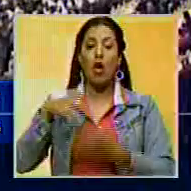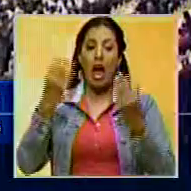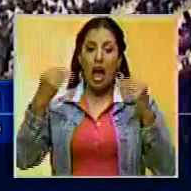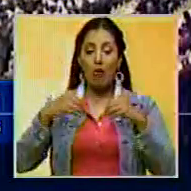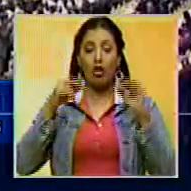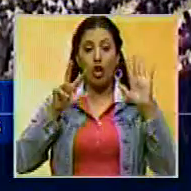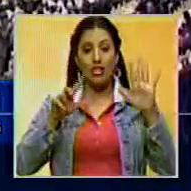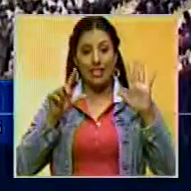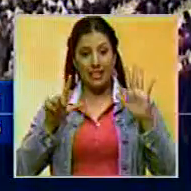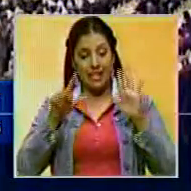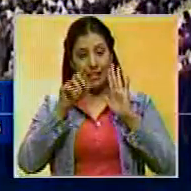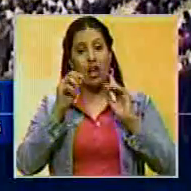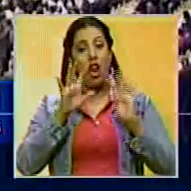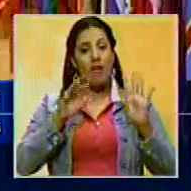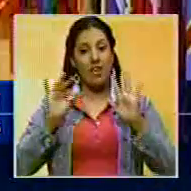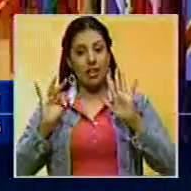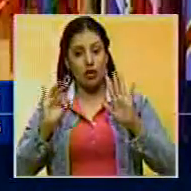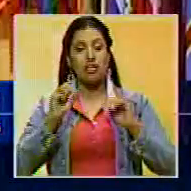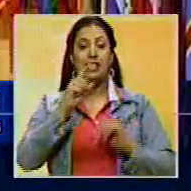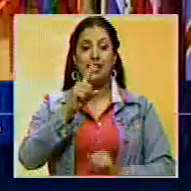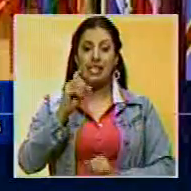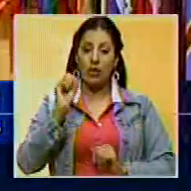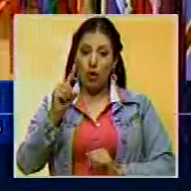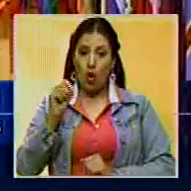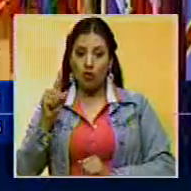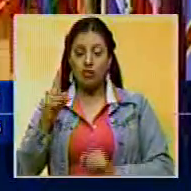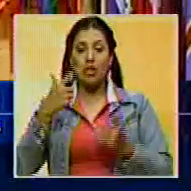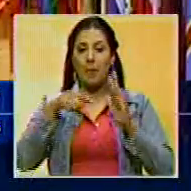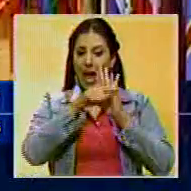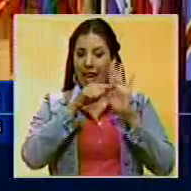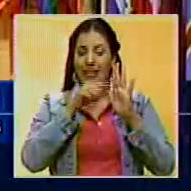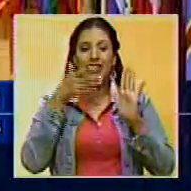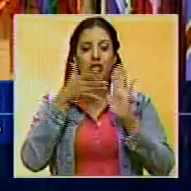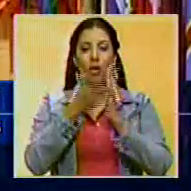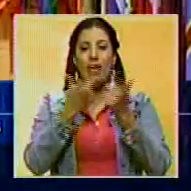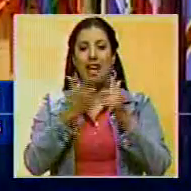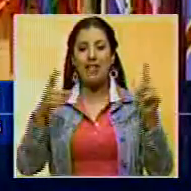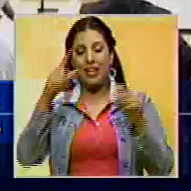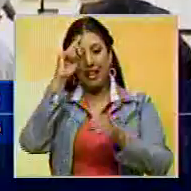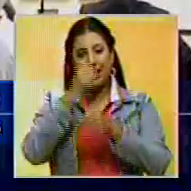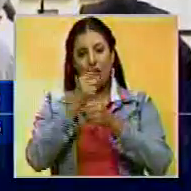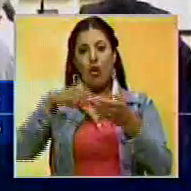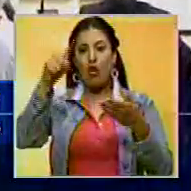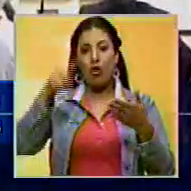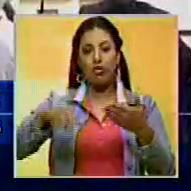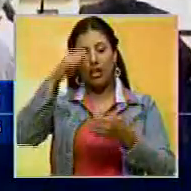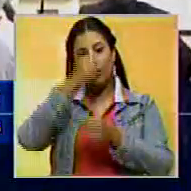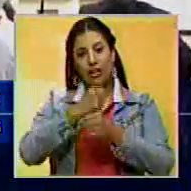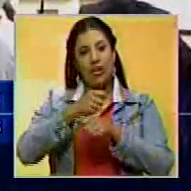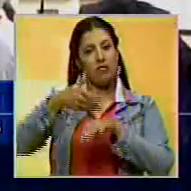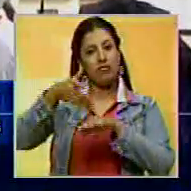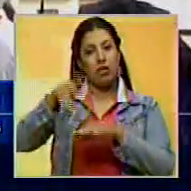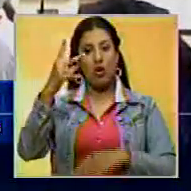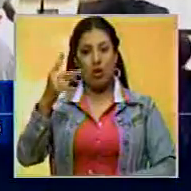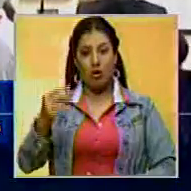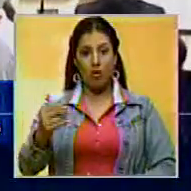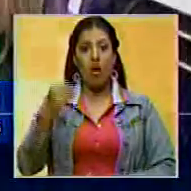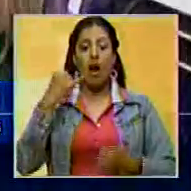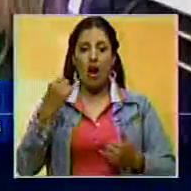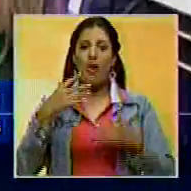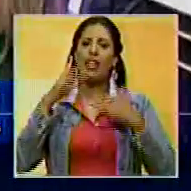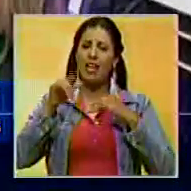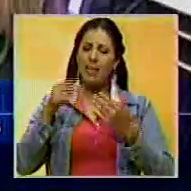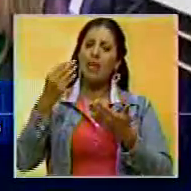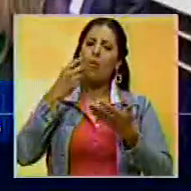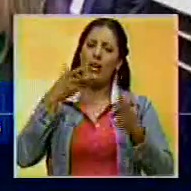87, 98 y 111 sobre libertad sindical, contratación colectiva y no discriminación. De igual